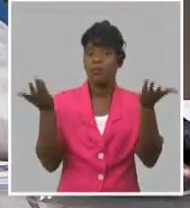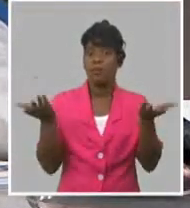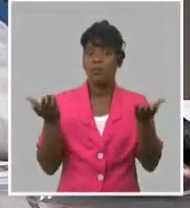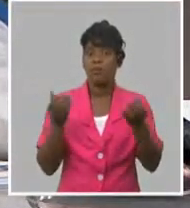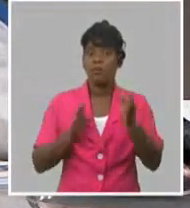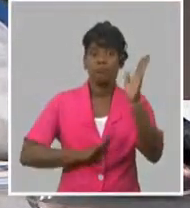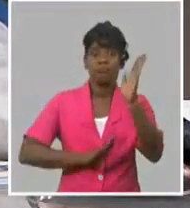modelo económico.